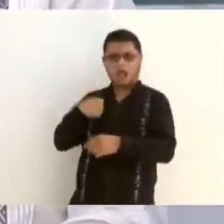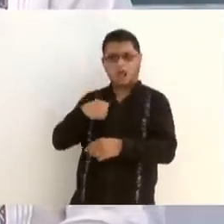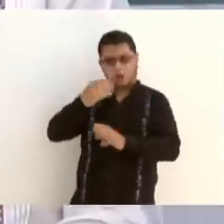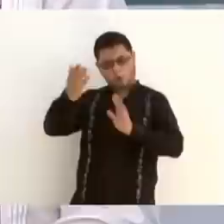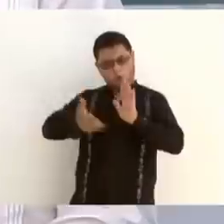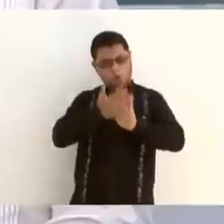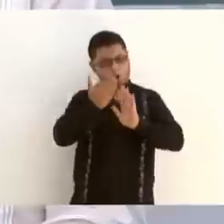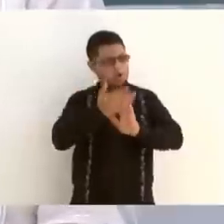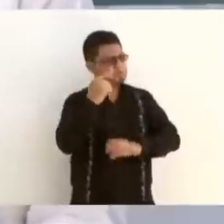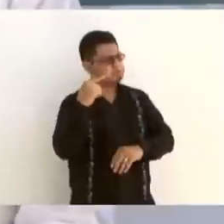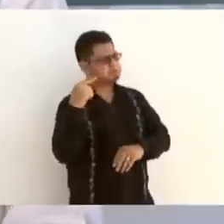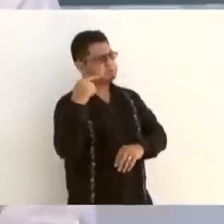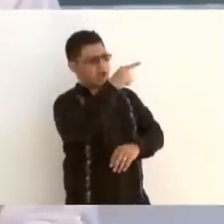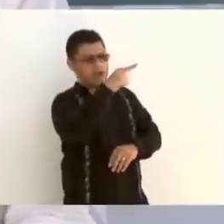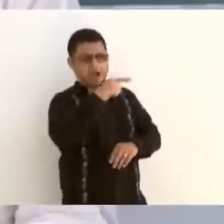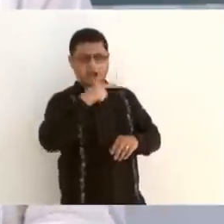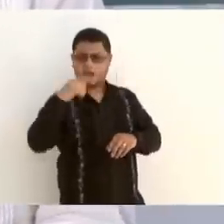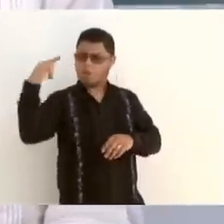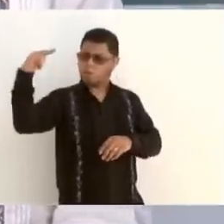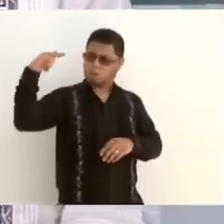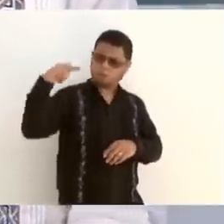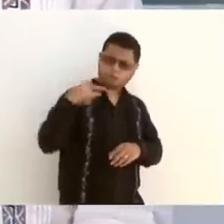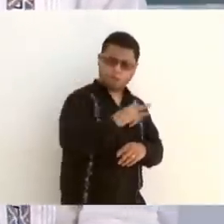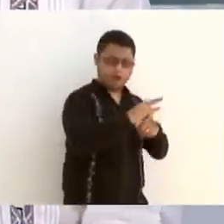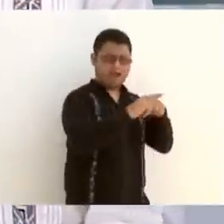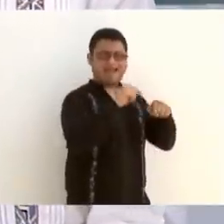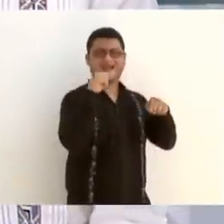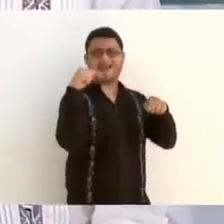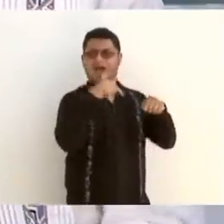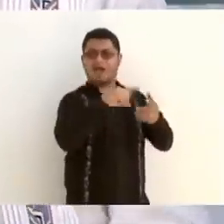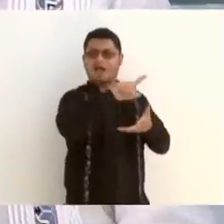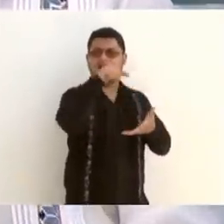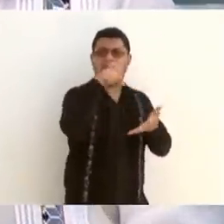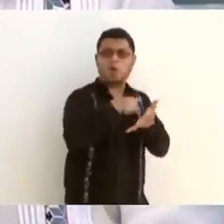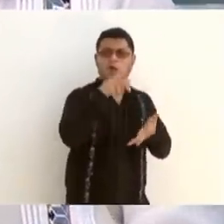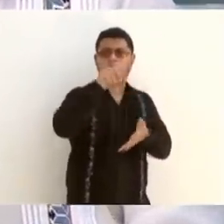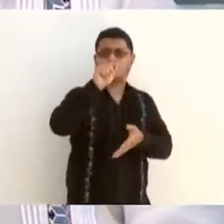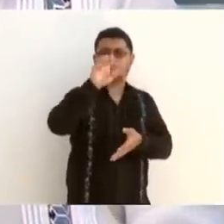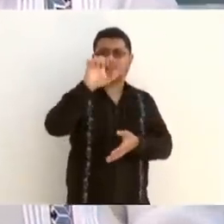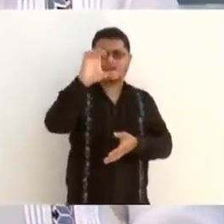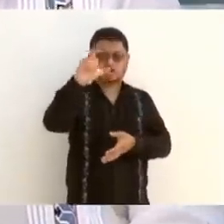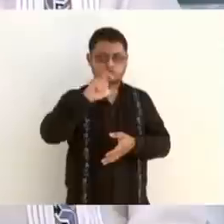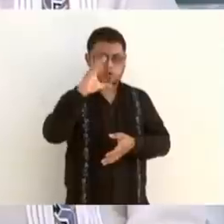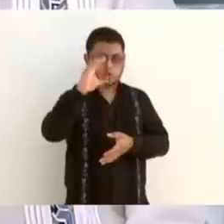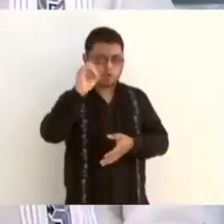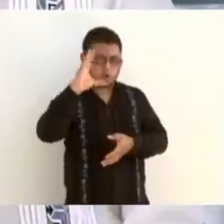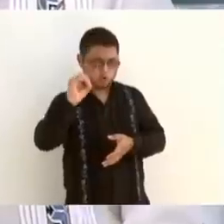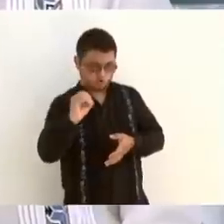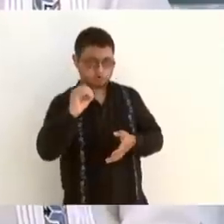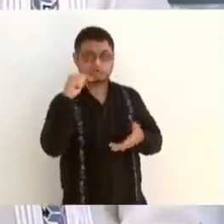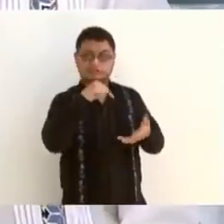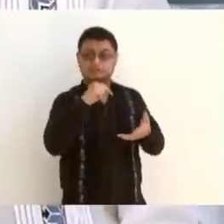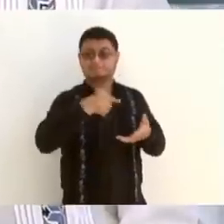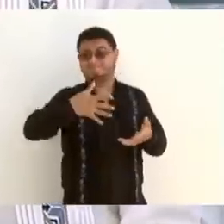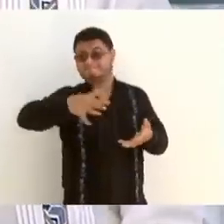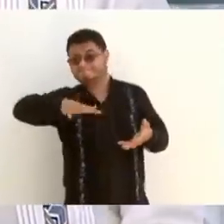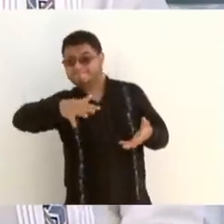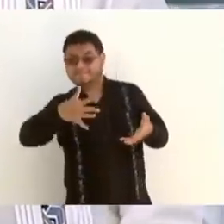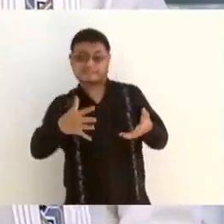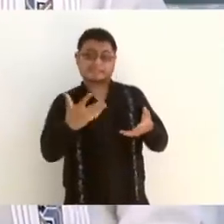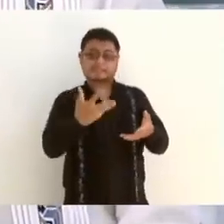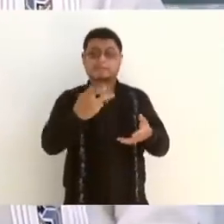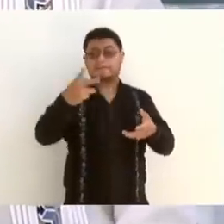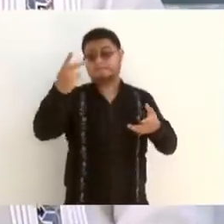Texcoco, se estimaba de que se iban a necesitar 300 mil